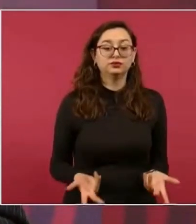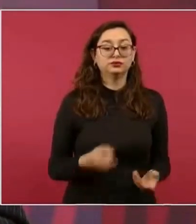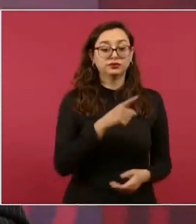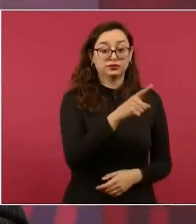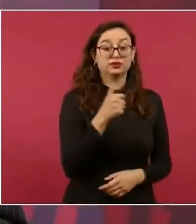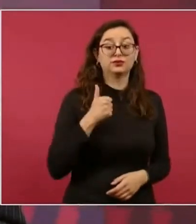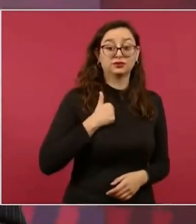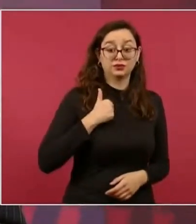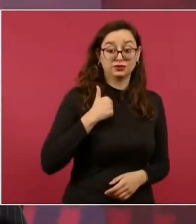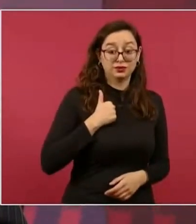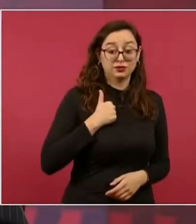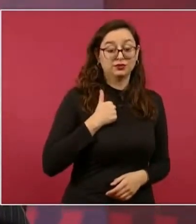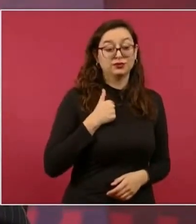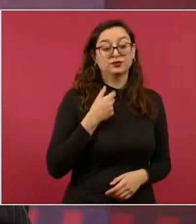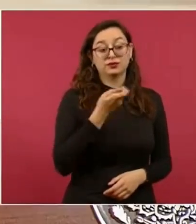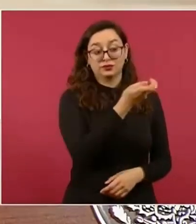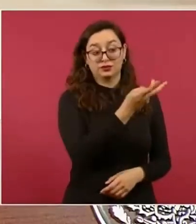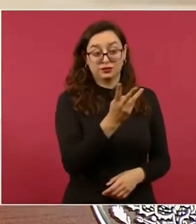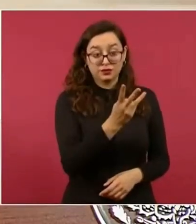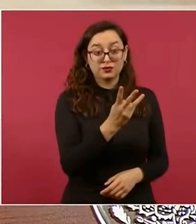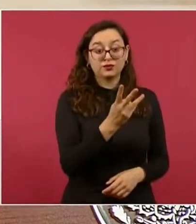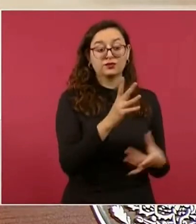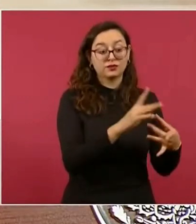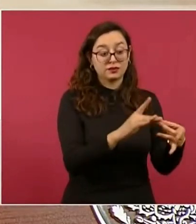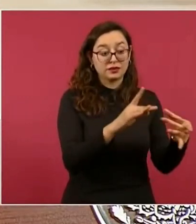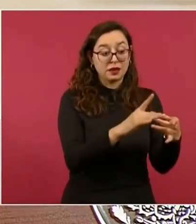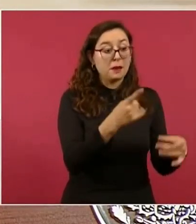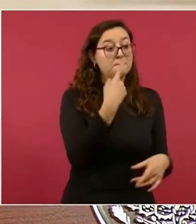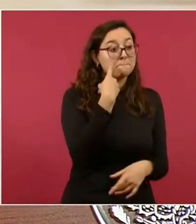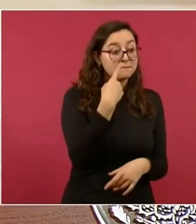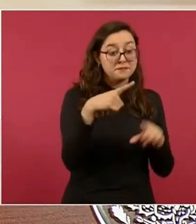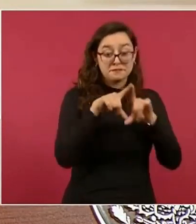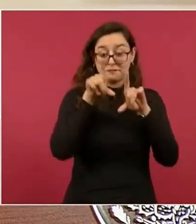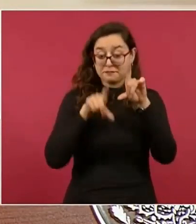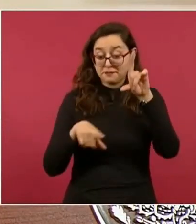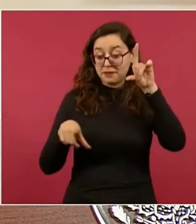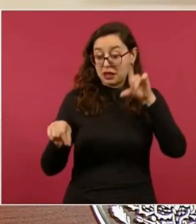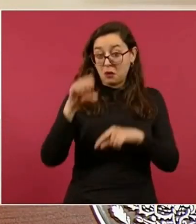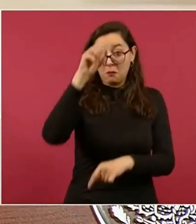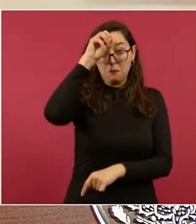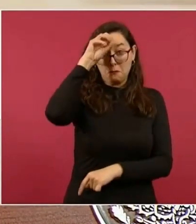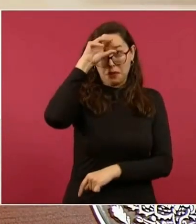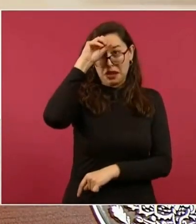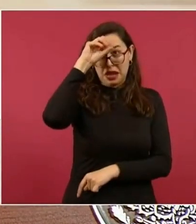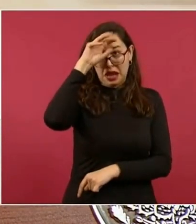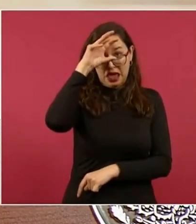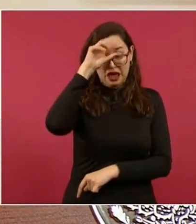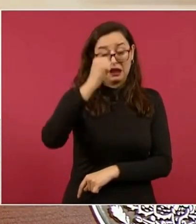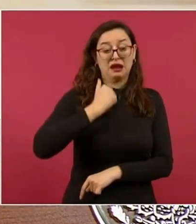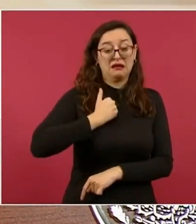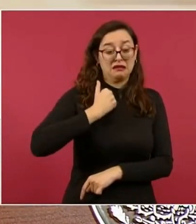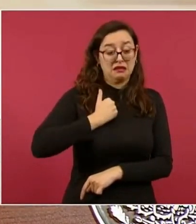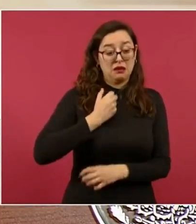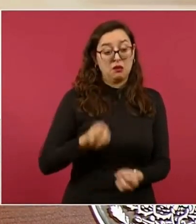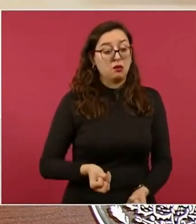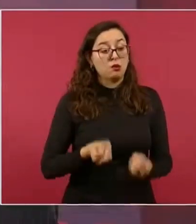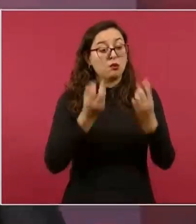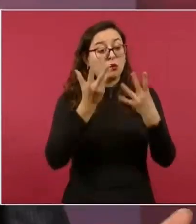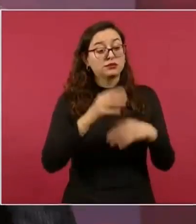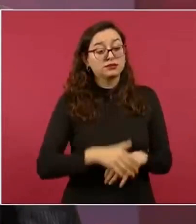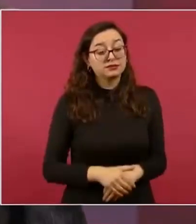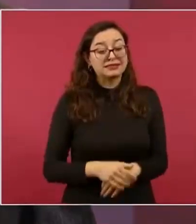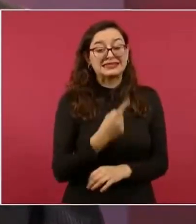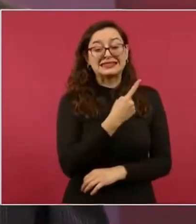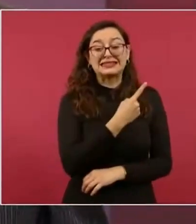empresas mineras canadienses y tenemos